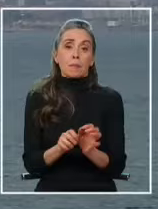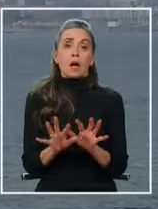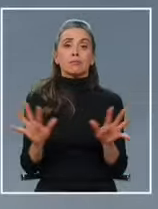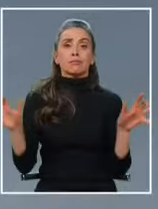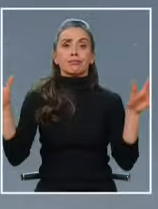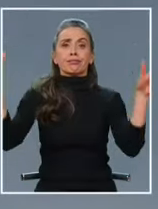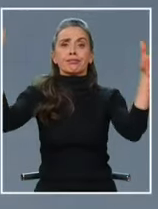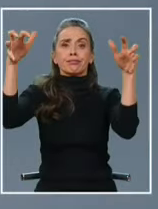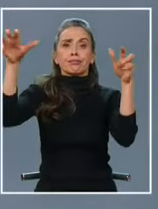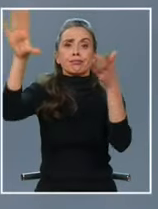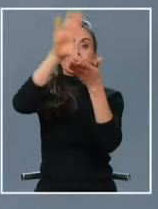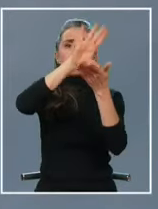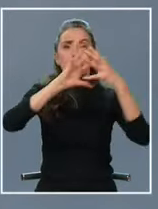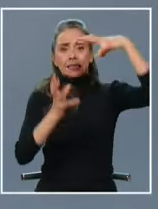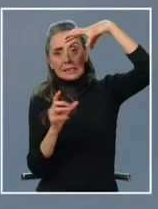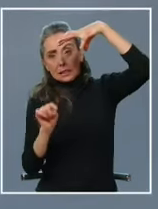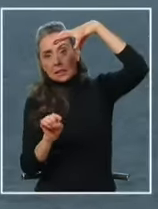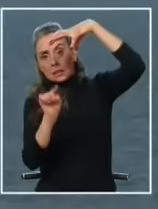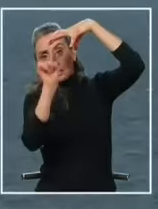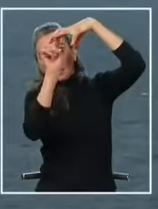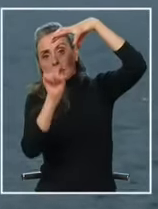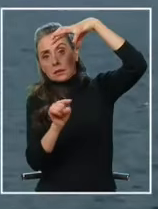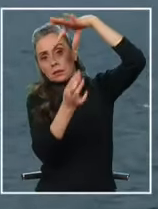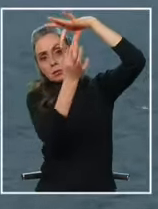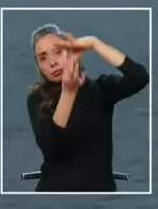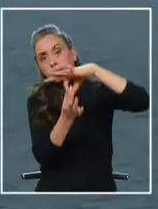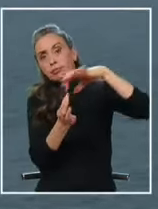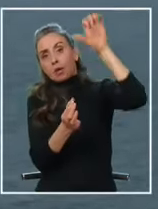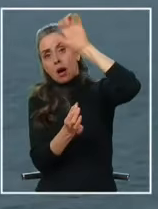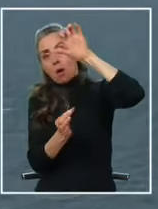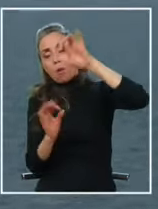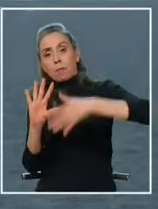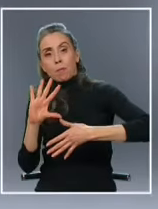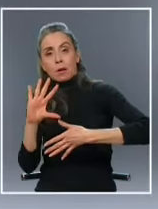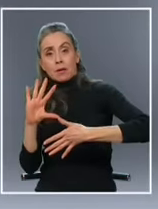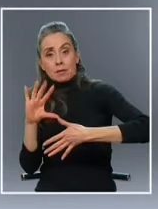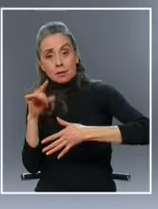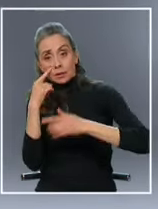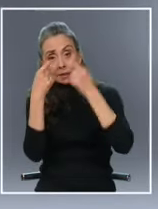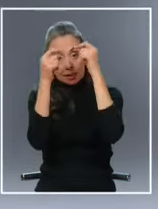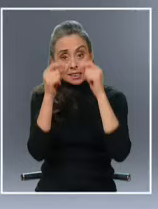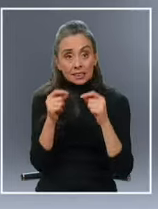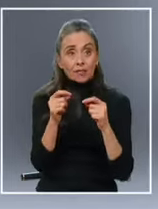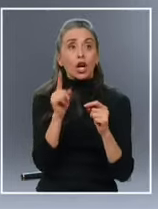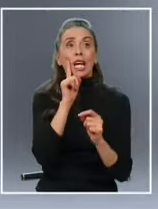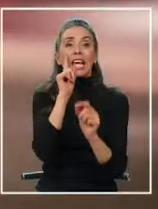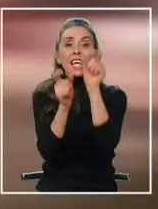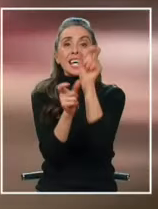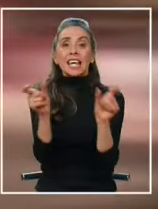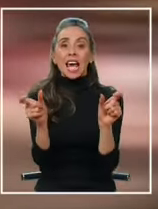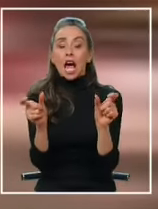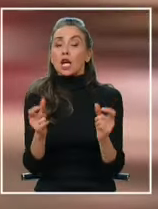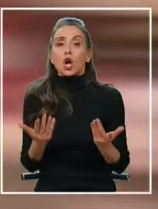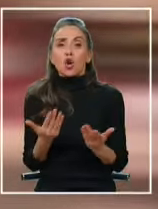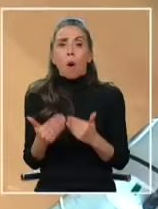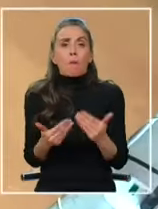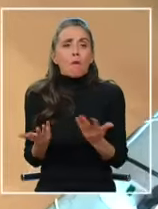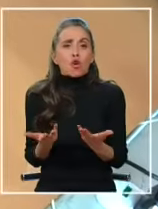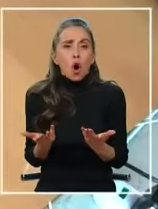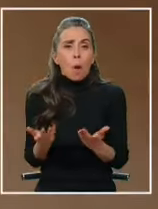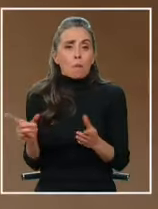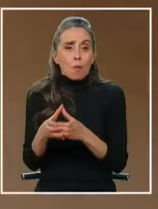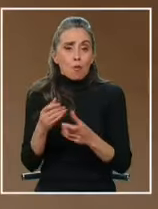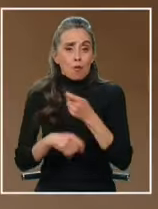que cruzaban continentes completos en exclusiva revisaremos quiénes son cómo operaban